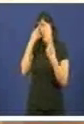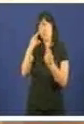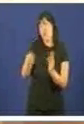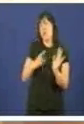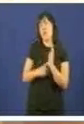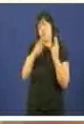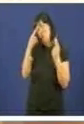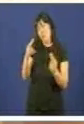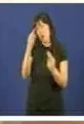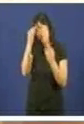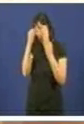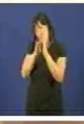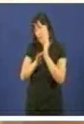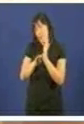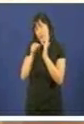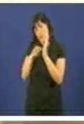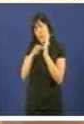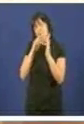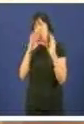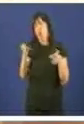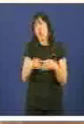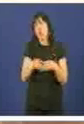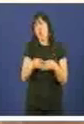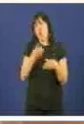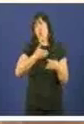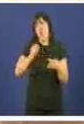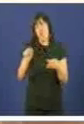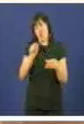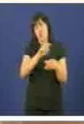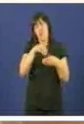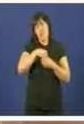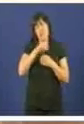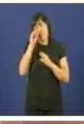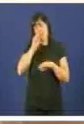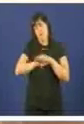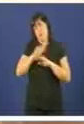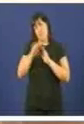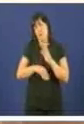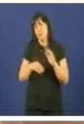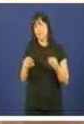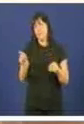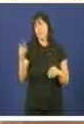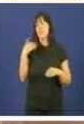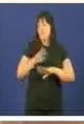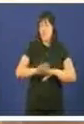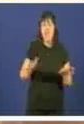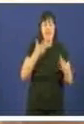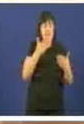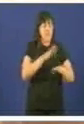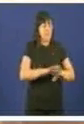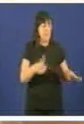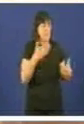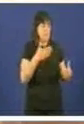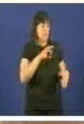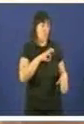que respete os procedimentos dos que o consorcio se dotou en tanto siga vixente. Anunciaron vostedes que o ian disolver segue